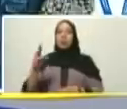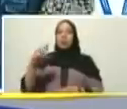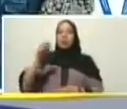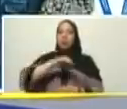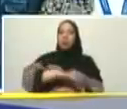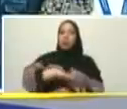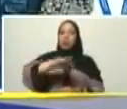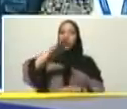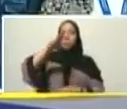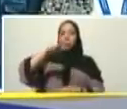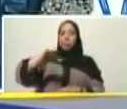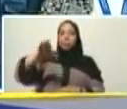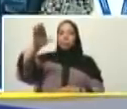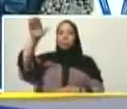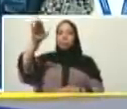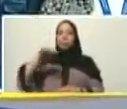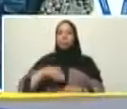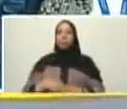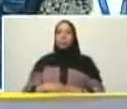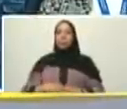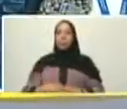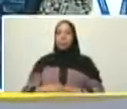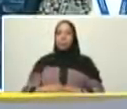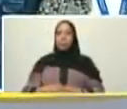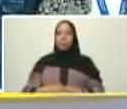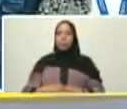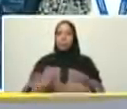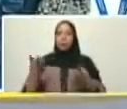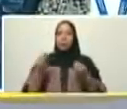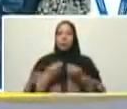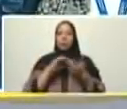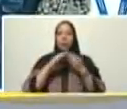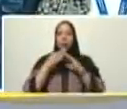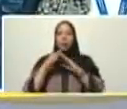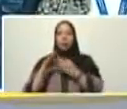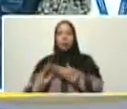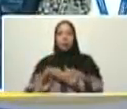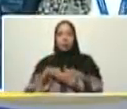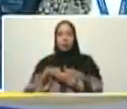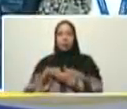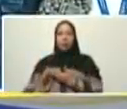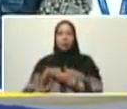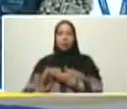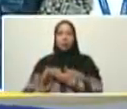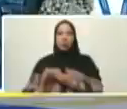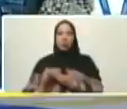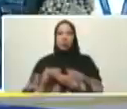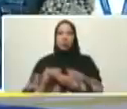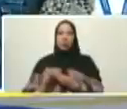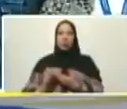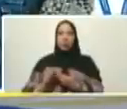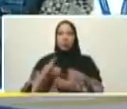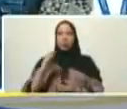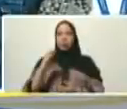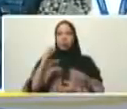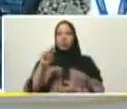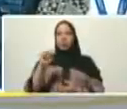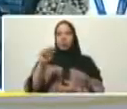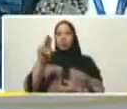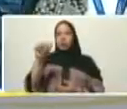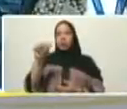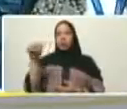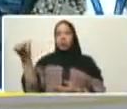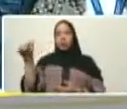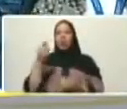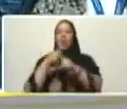y Cumbres a Curumo Cumbres de Curumo Cumbres de